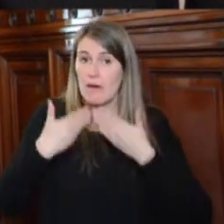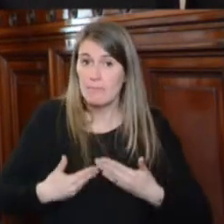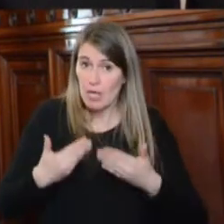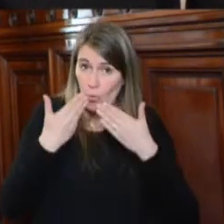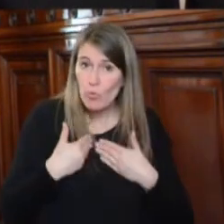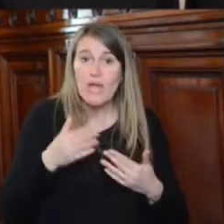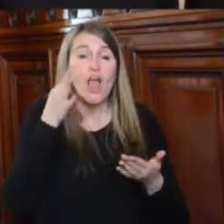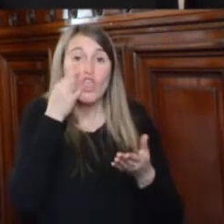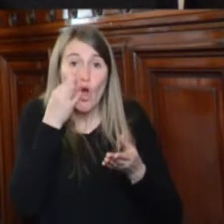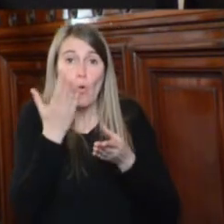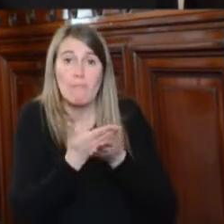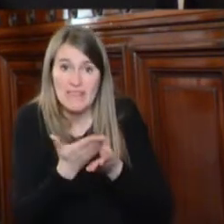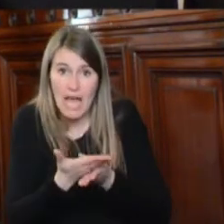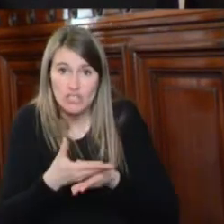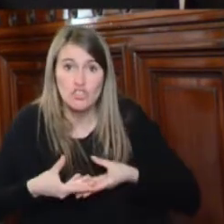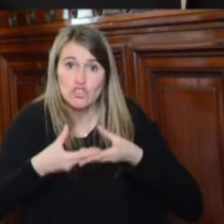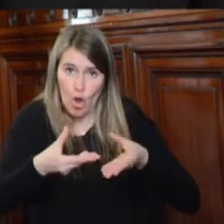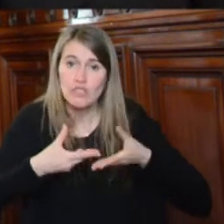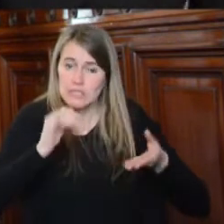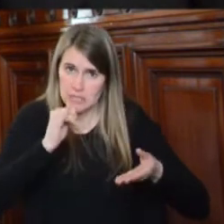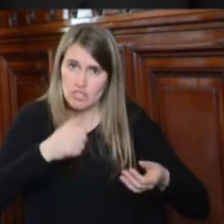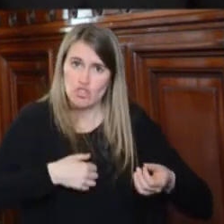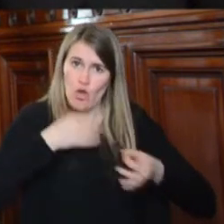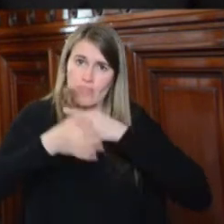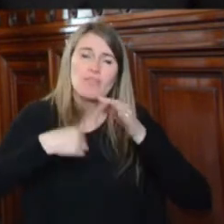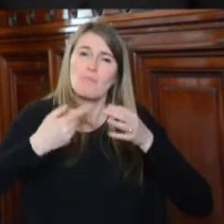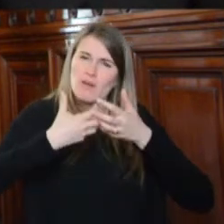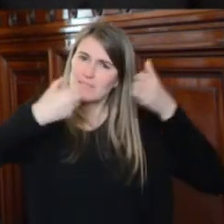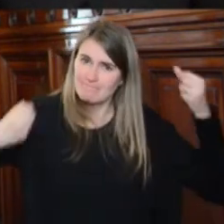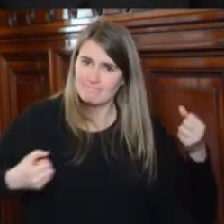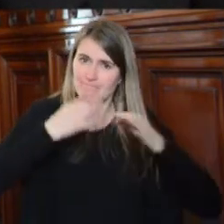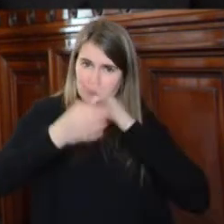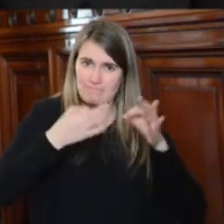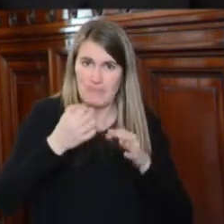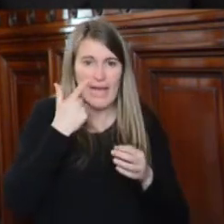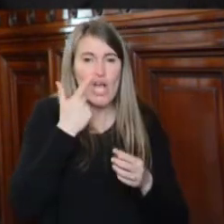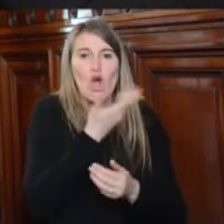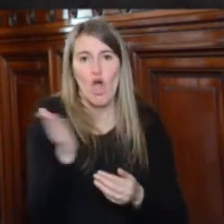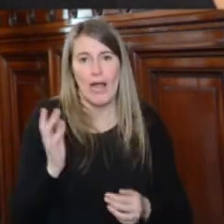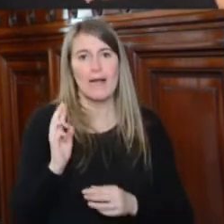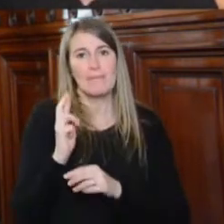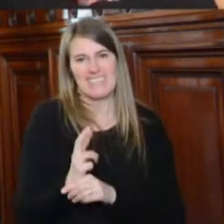documentación que se han requerido, las vamos a hacer llegar para ampliar para el conocimiento de los comisionados. Muchísimas gracias.